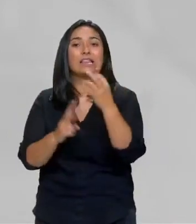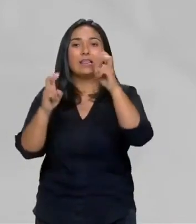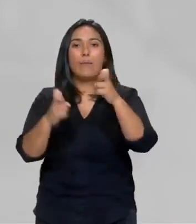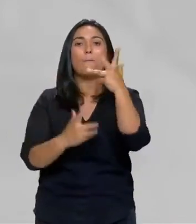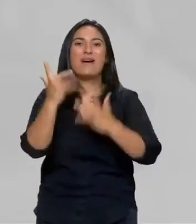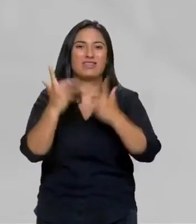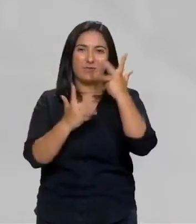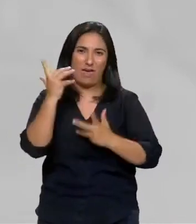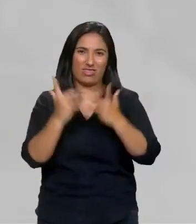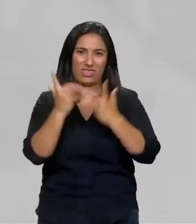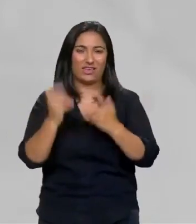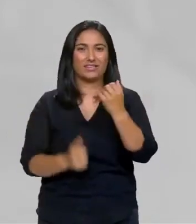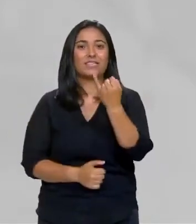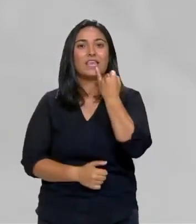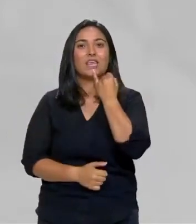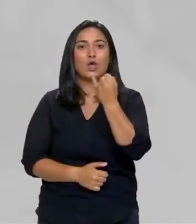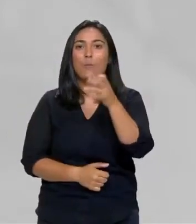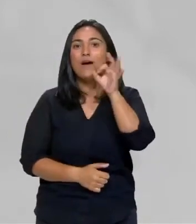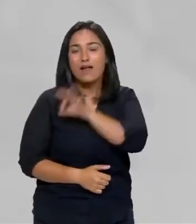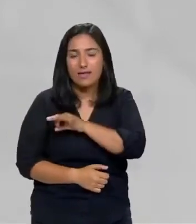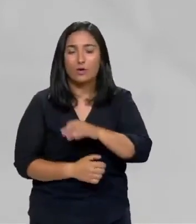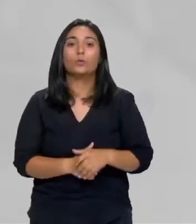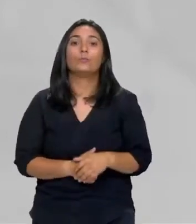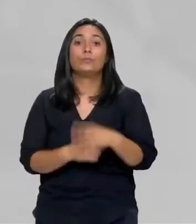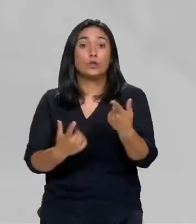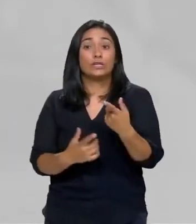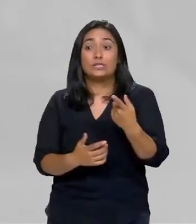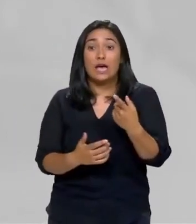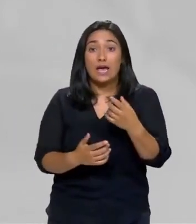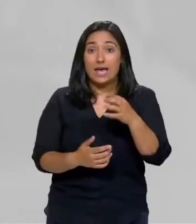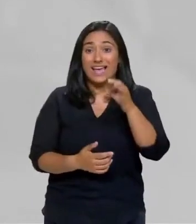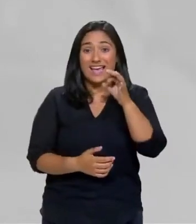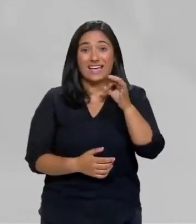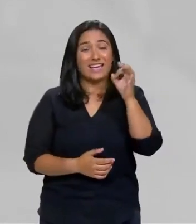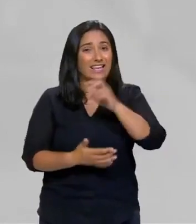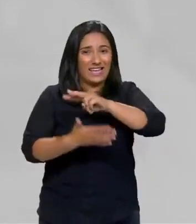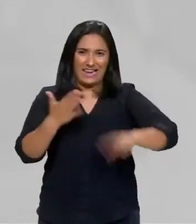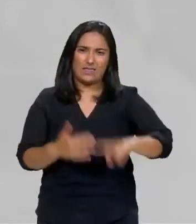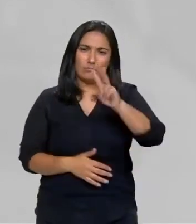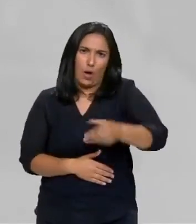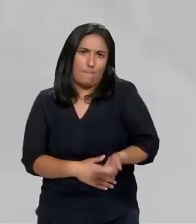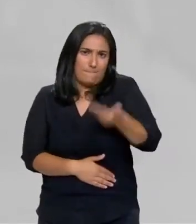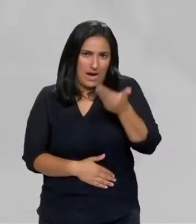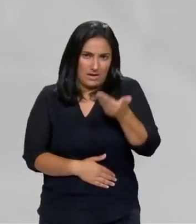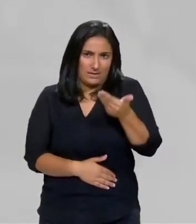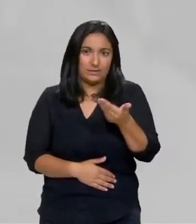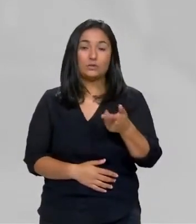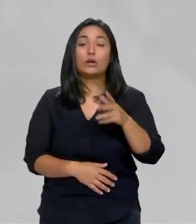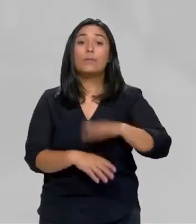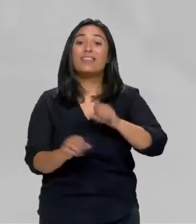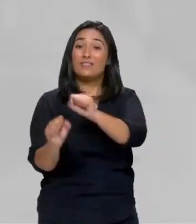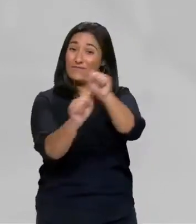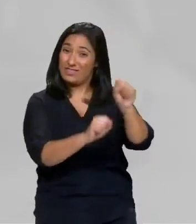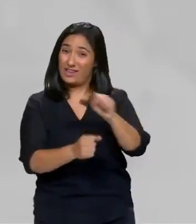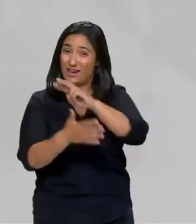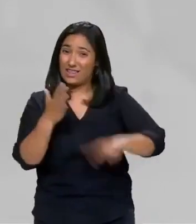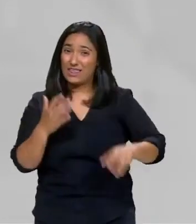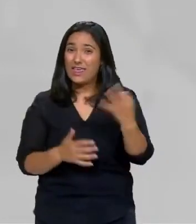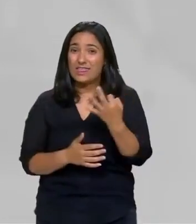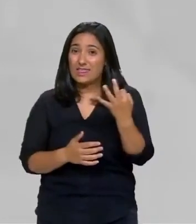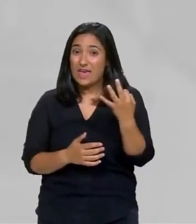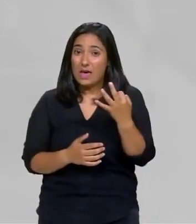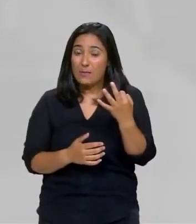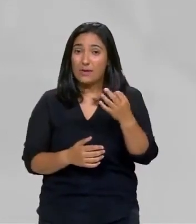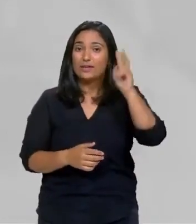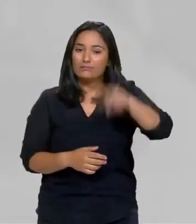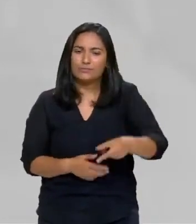E Galiza non pode reducirse a ser un eslogan electoral. Para defender Galiza hai que ter as mans libres. E xa